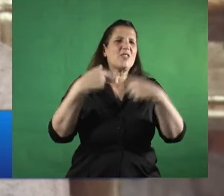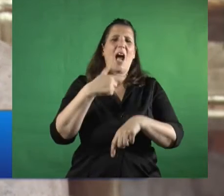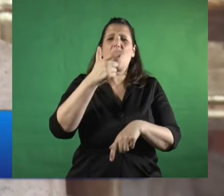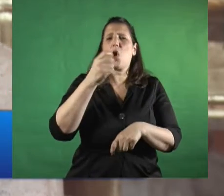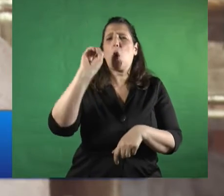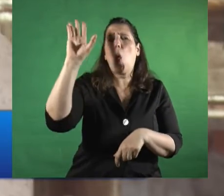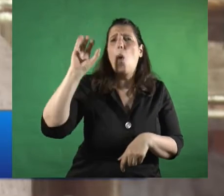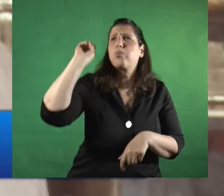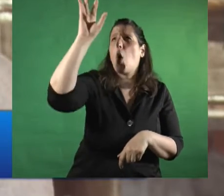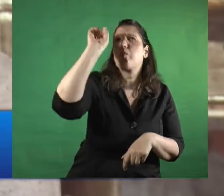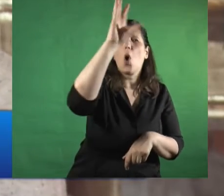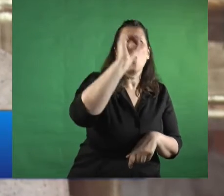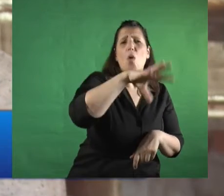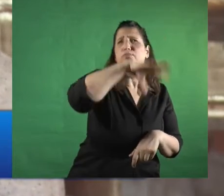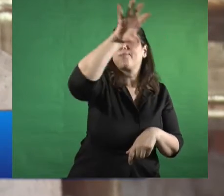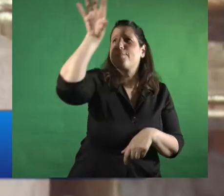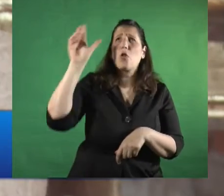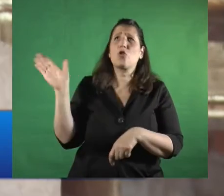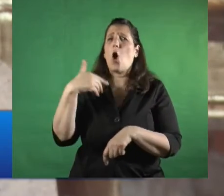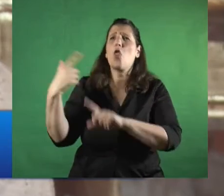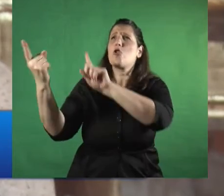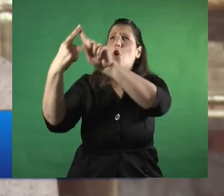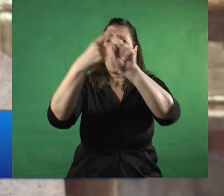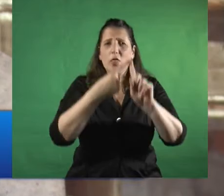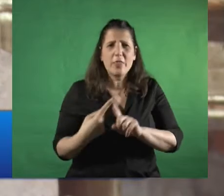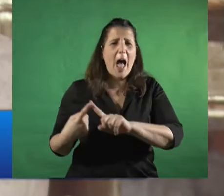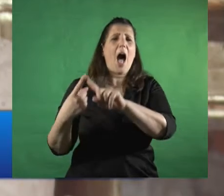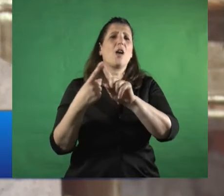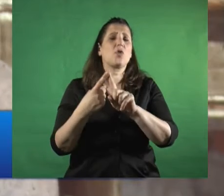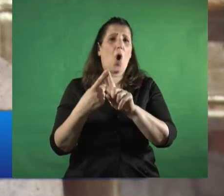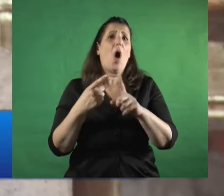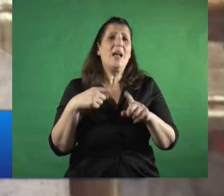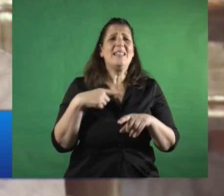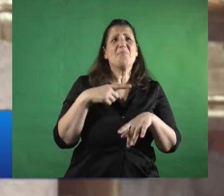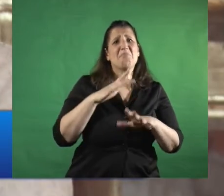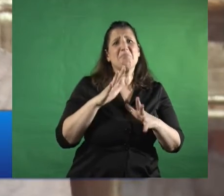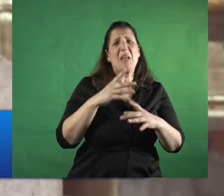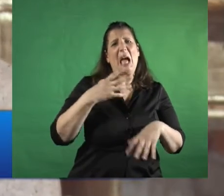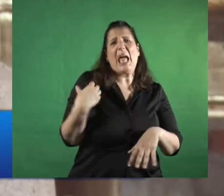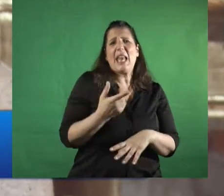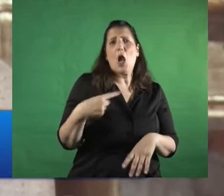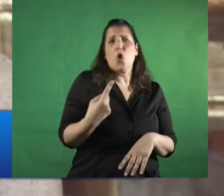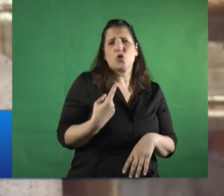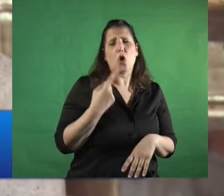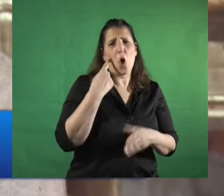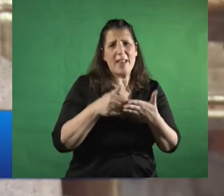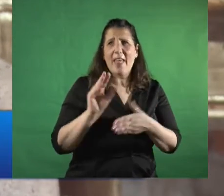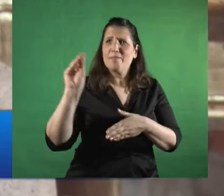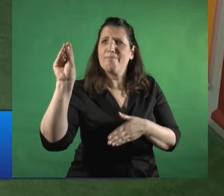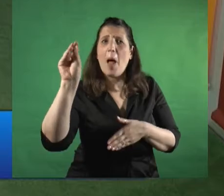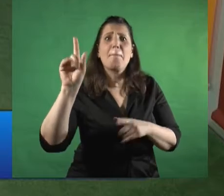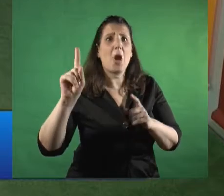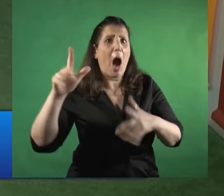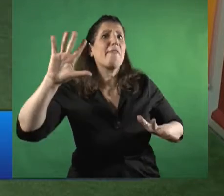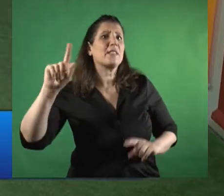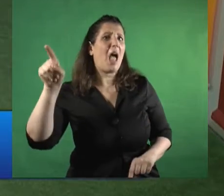algunos casos nosotros hacemos el contacto para acercarnos pero en muchos casos por suerte son ellos quienes nos convocan para que nos acerquemos. Contanos que estuvieron hace